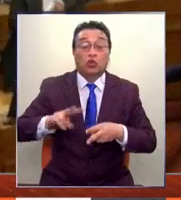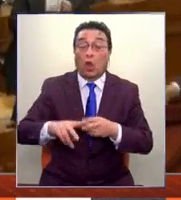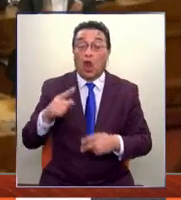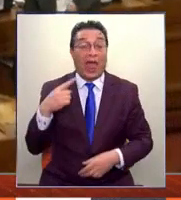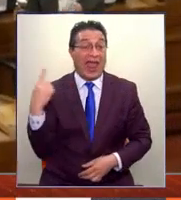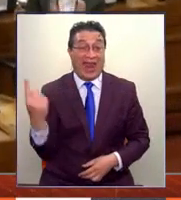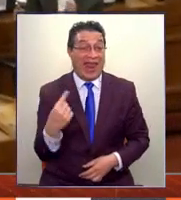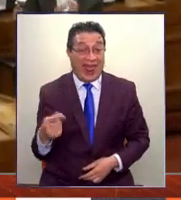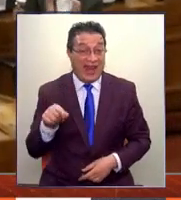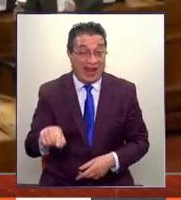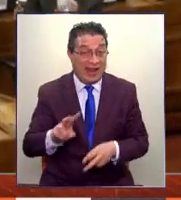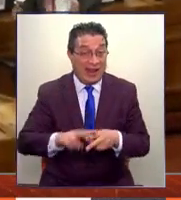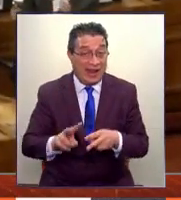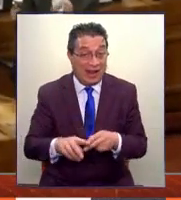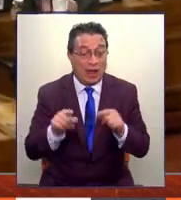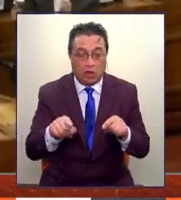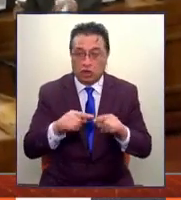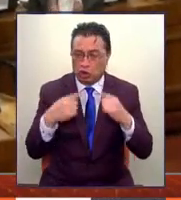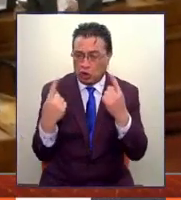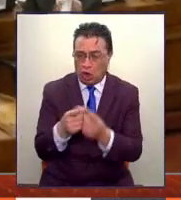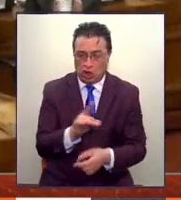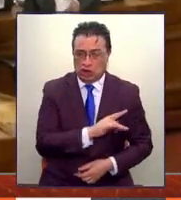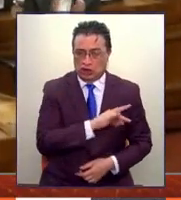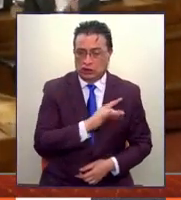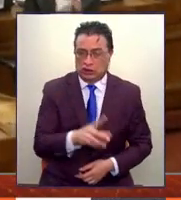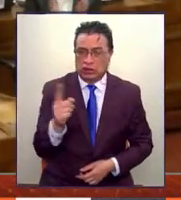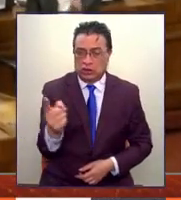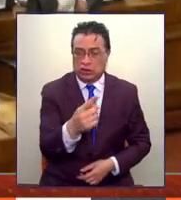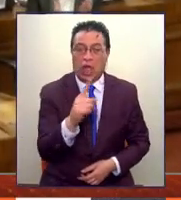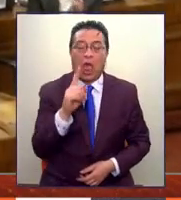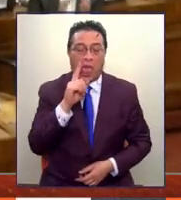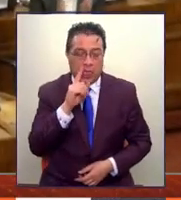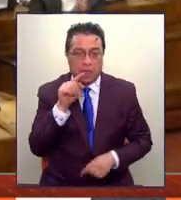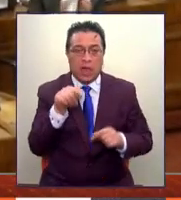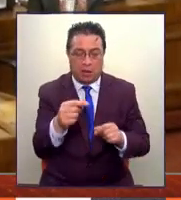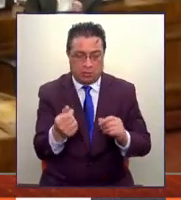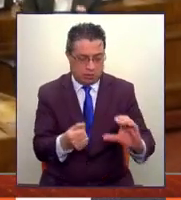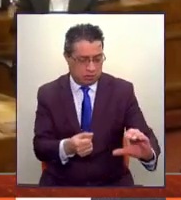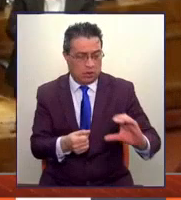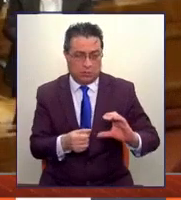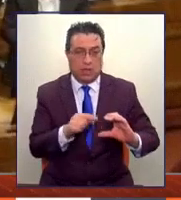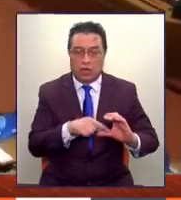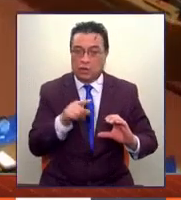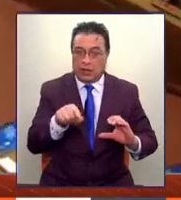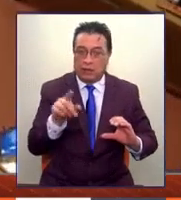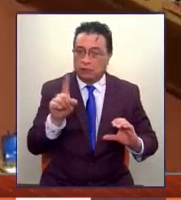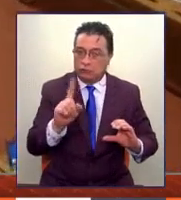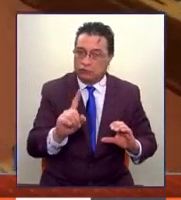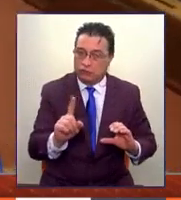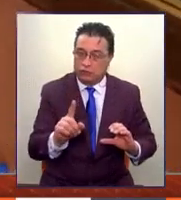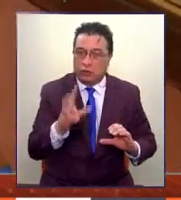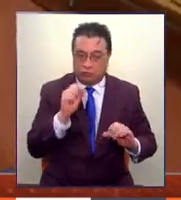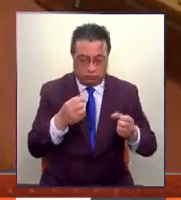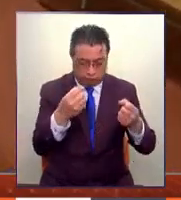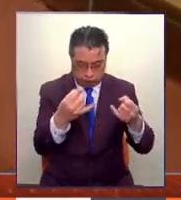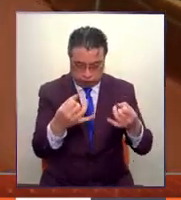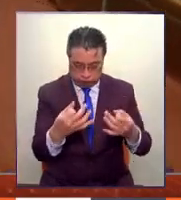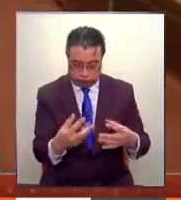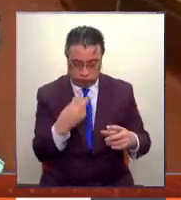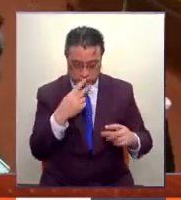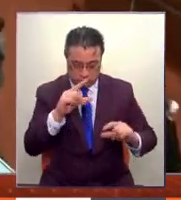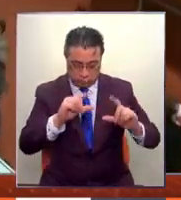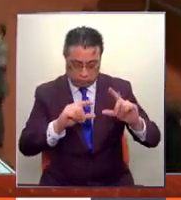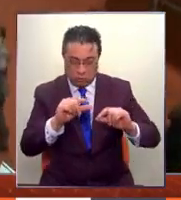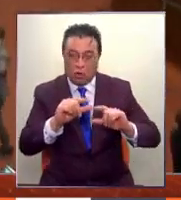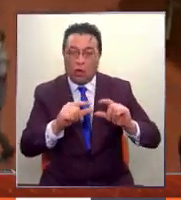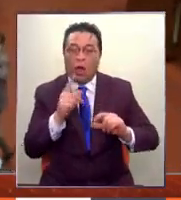como algo que va a permitir que todos los chilenos y chilenos obtengan recursos, y eso no es así, basta mirar las estadísticas de los fondos